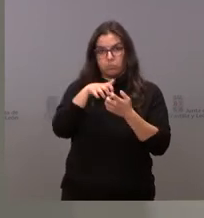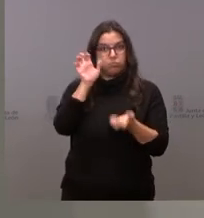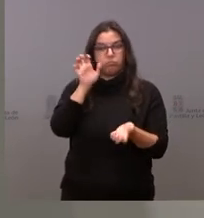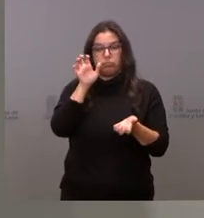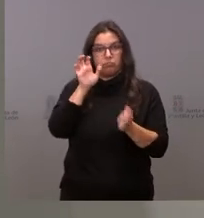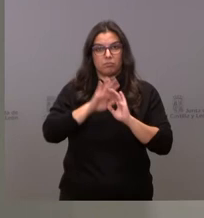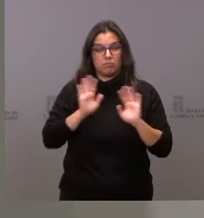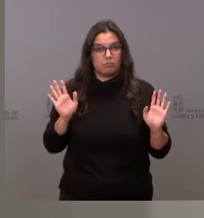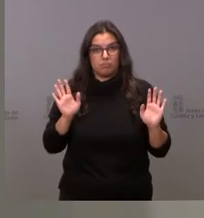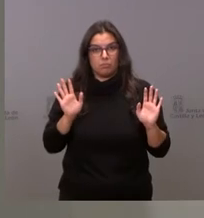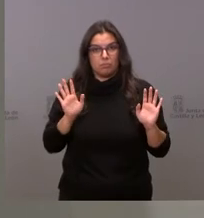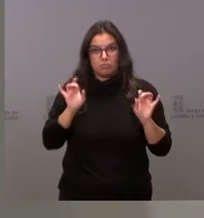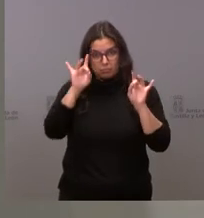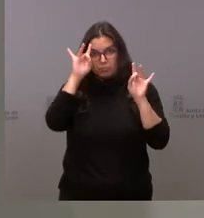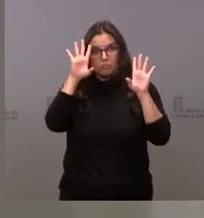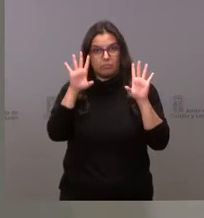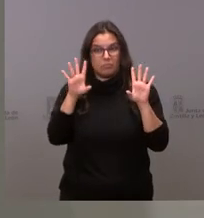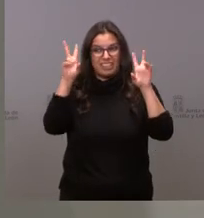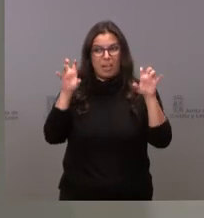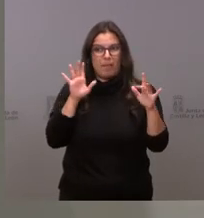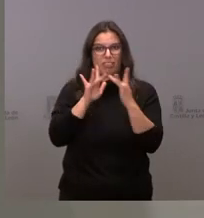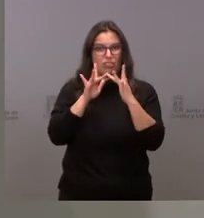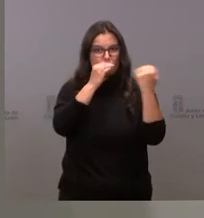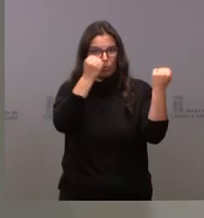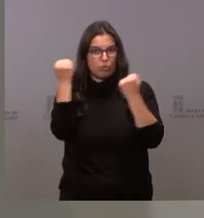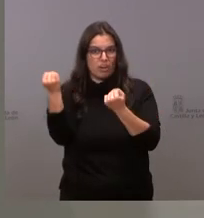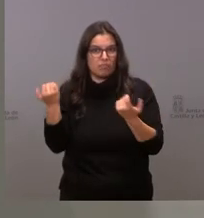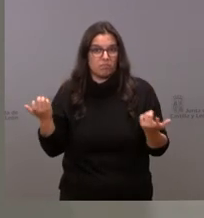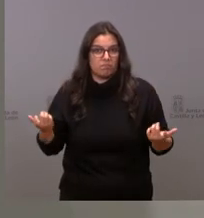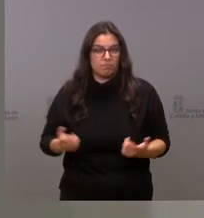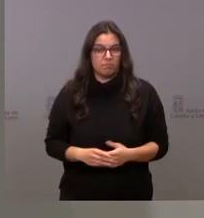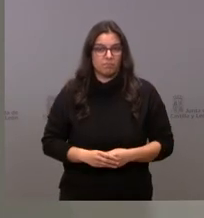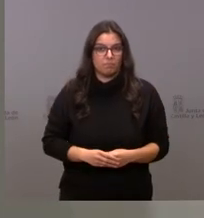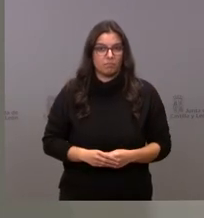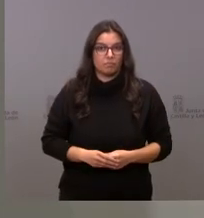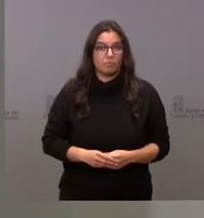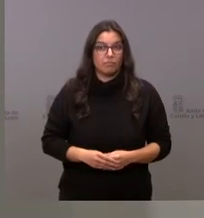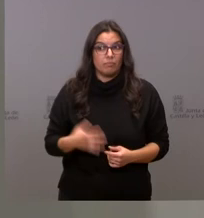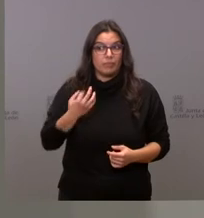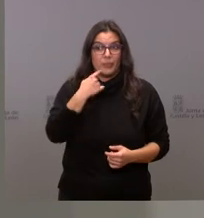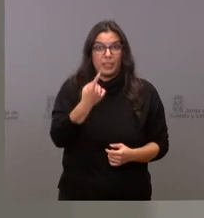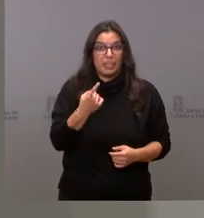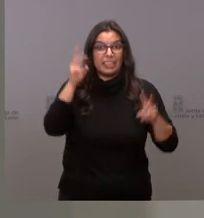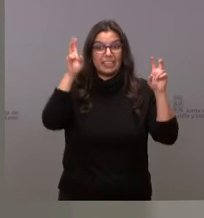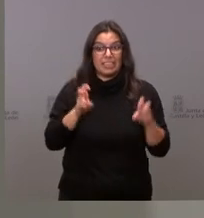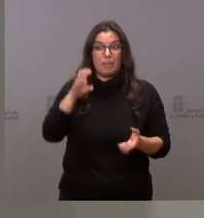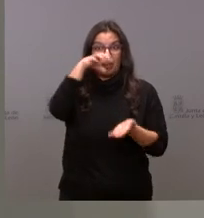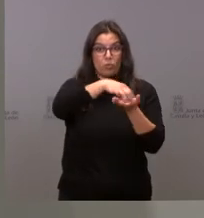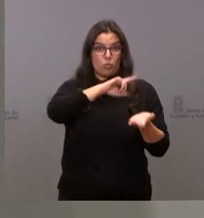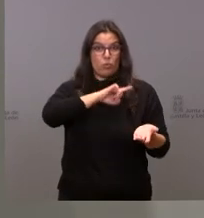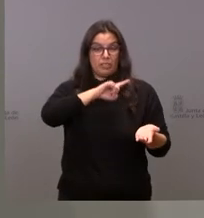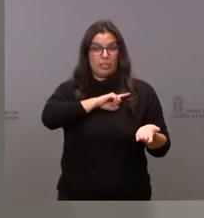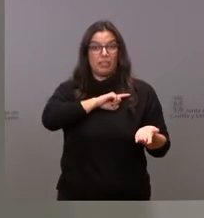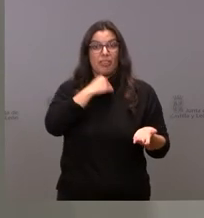respecto de las relaciones institucionales y yo he de decirle que sobre el asunto de Montelarreina en